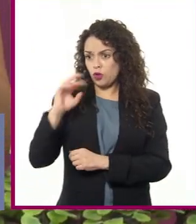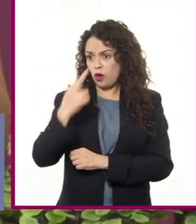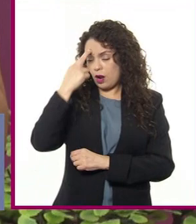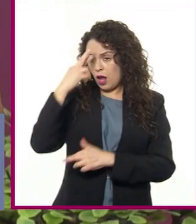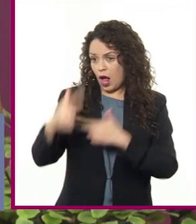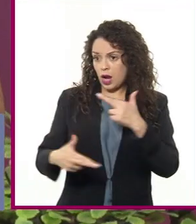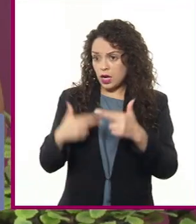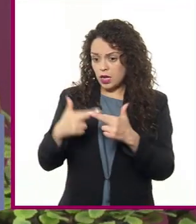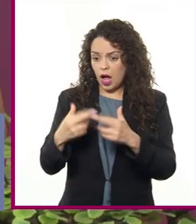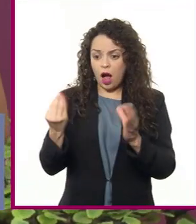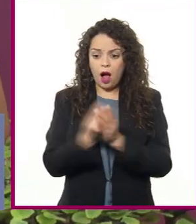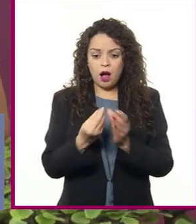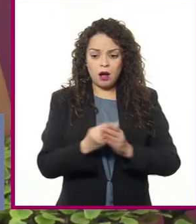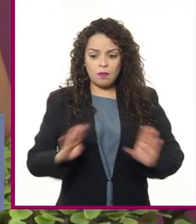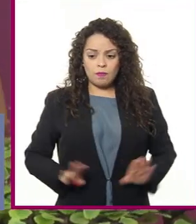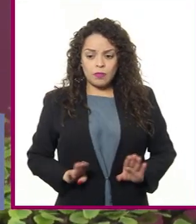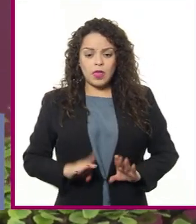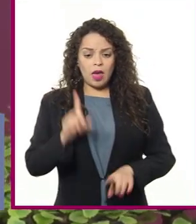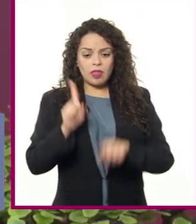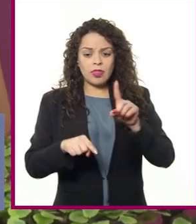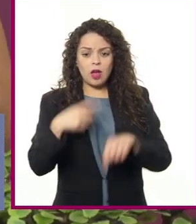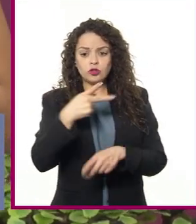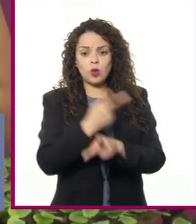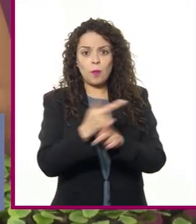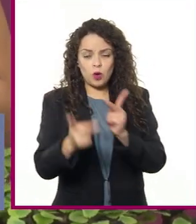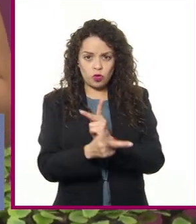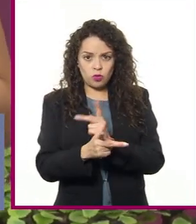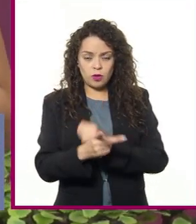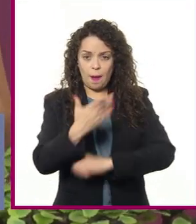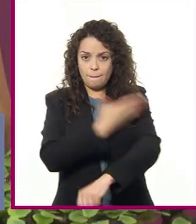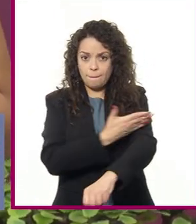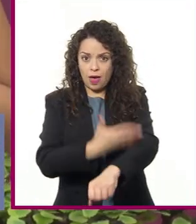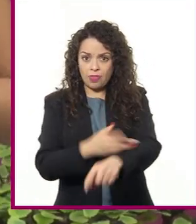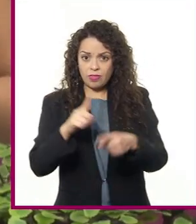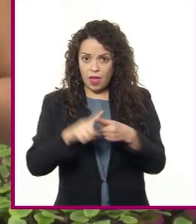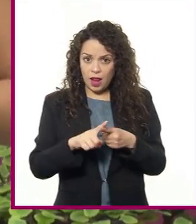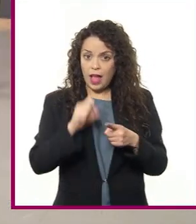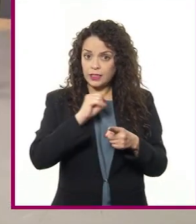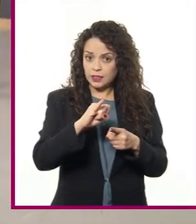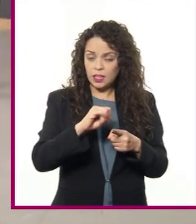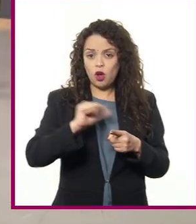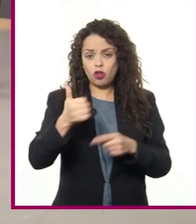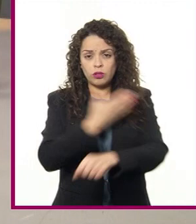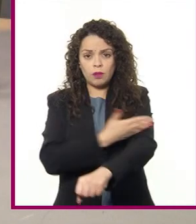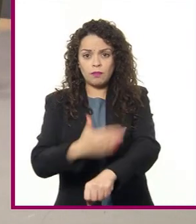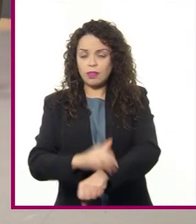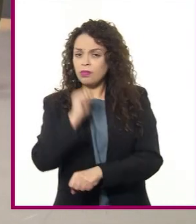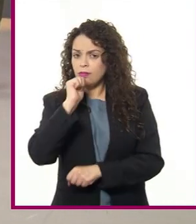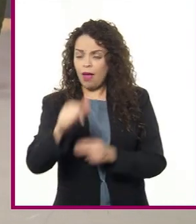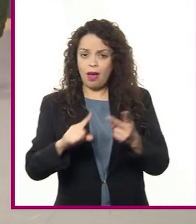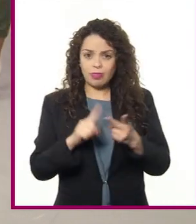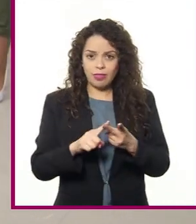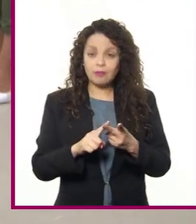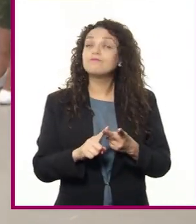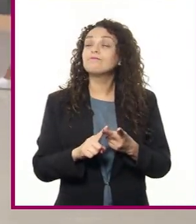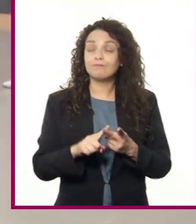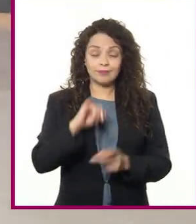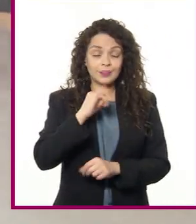se clasifican según su producto, en maderables y no maderables. 23. Muy bien.